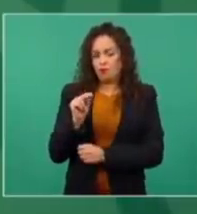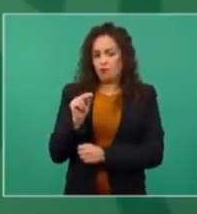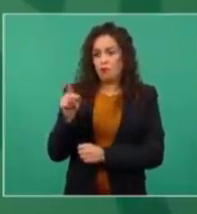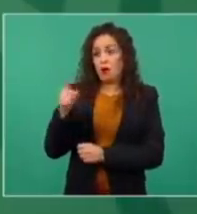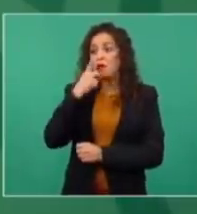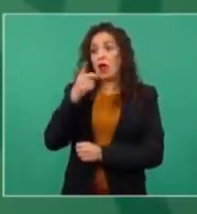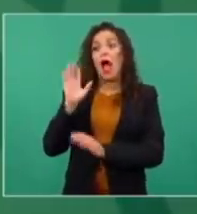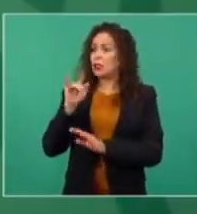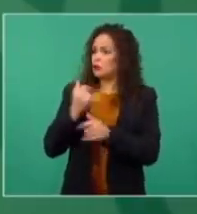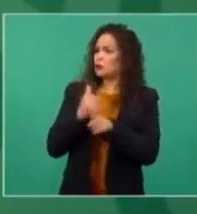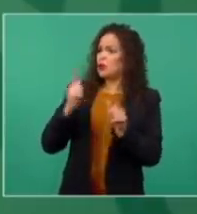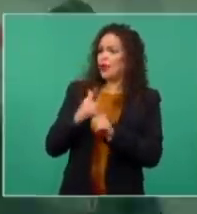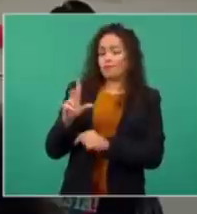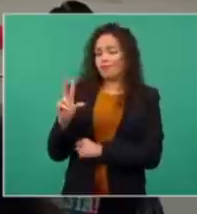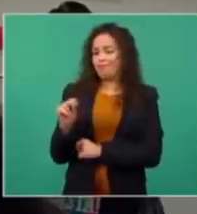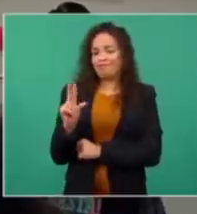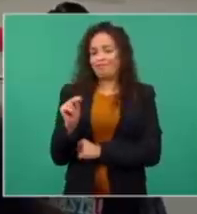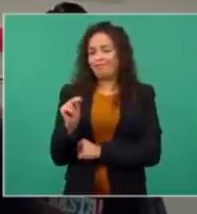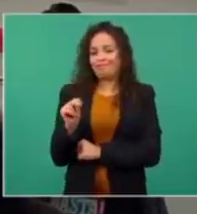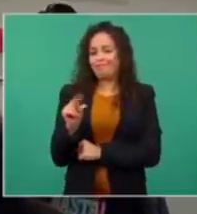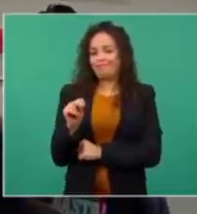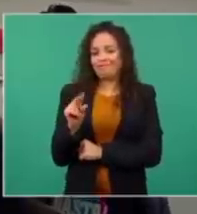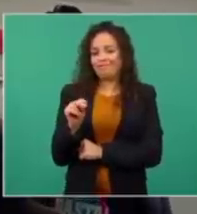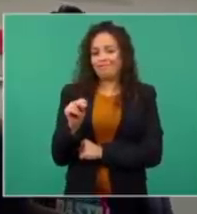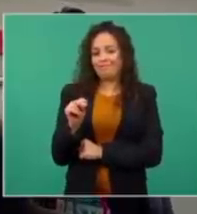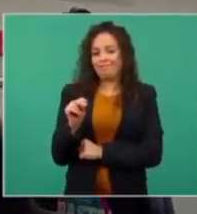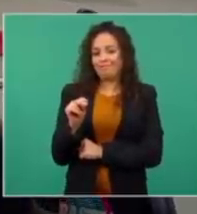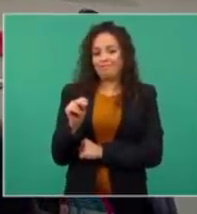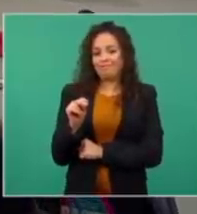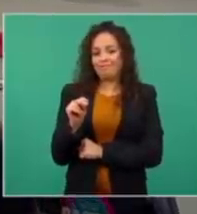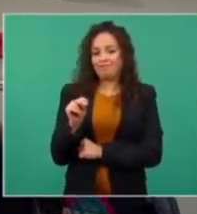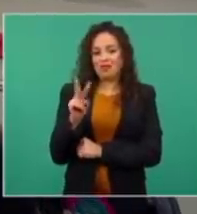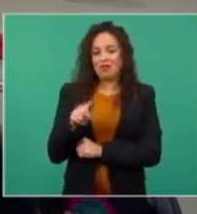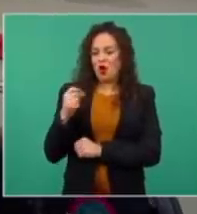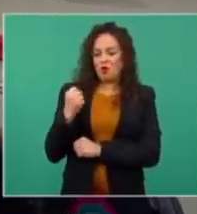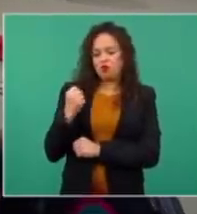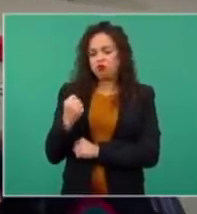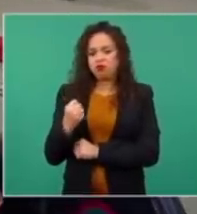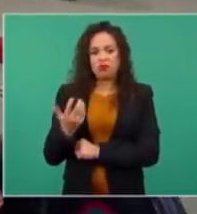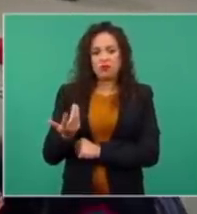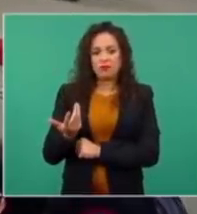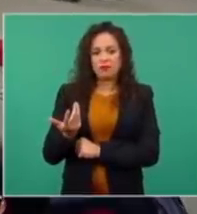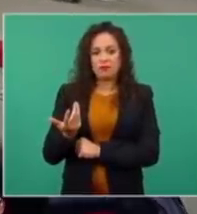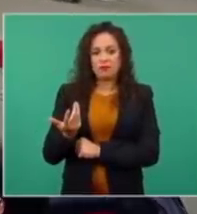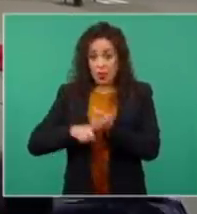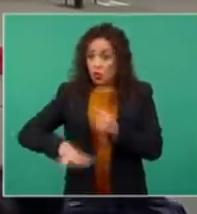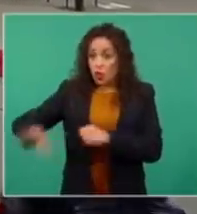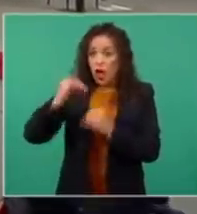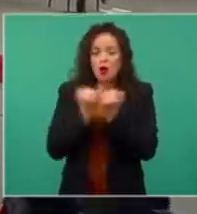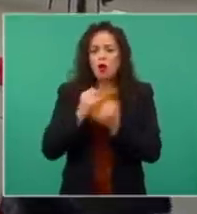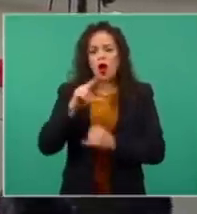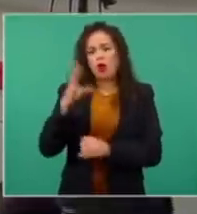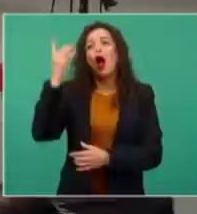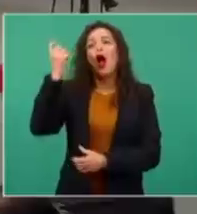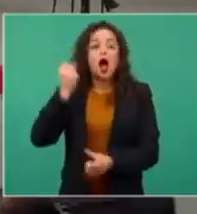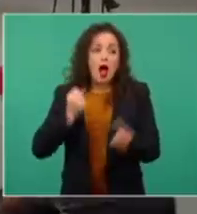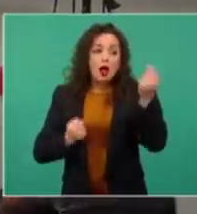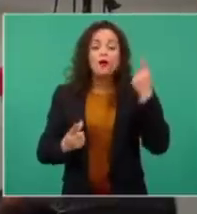Son muy reaccionarios. Muchos, muy reaccionarios. Y no generalizan. Pueden haber algunos